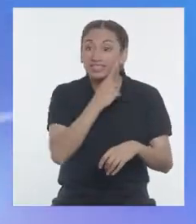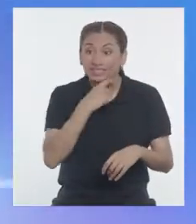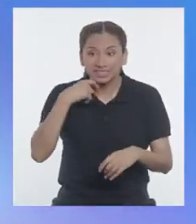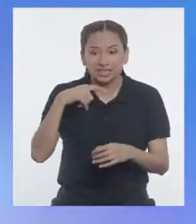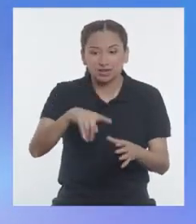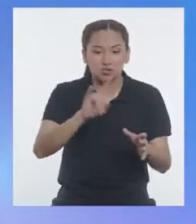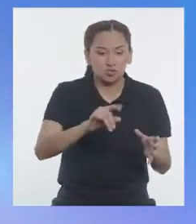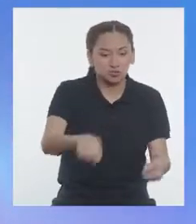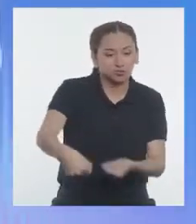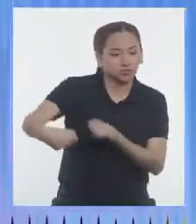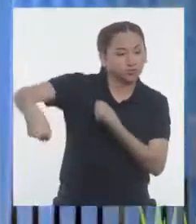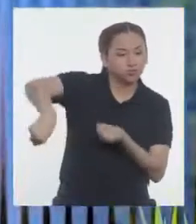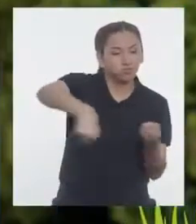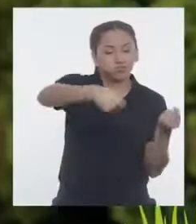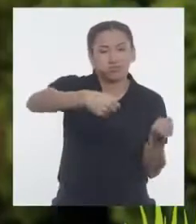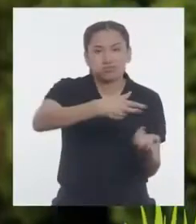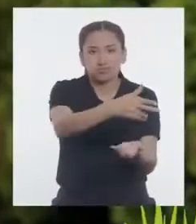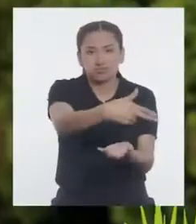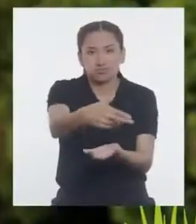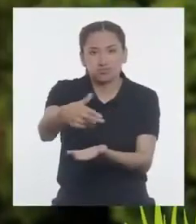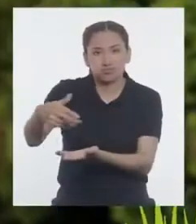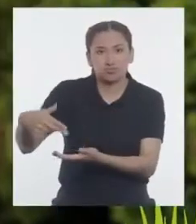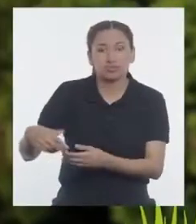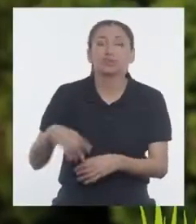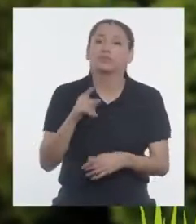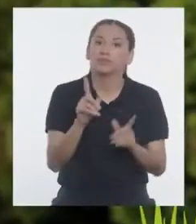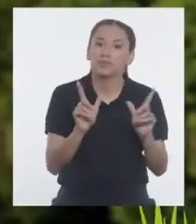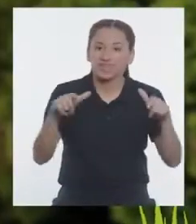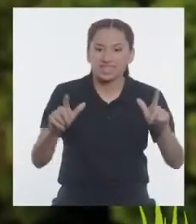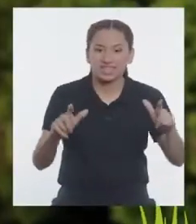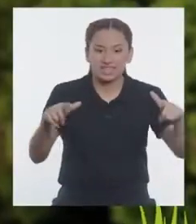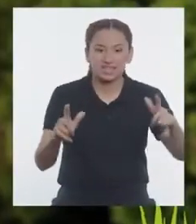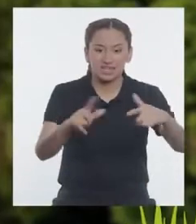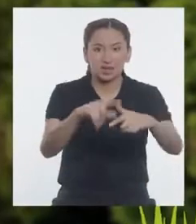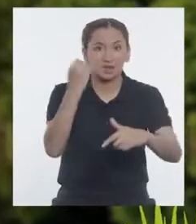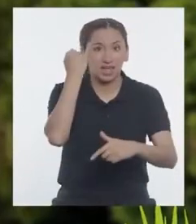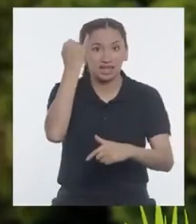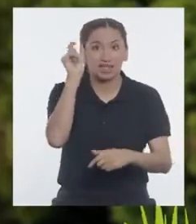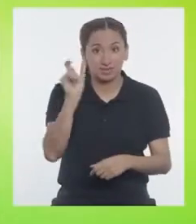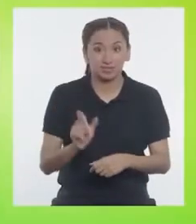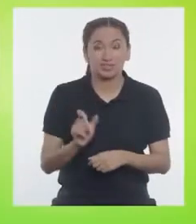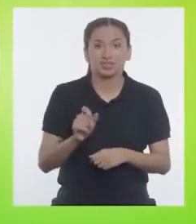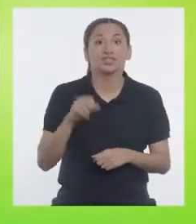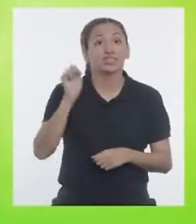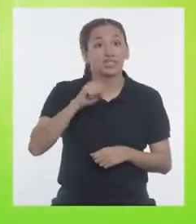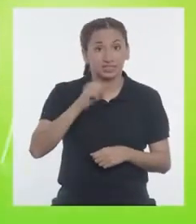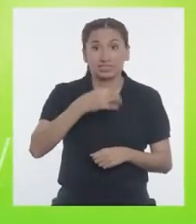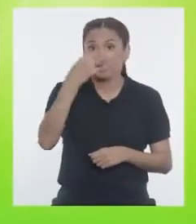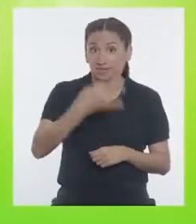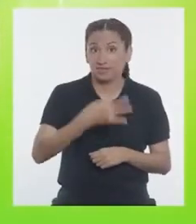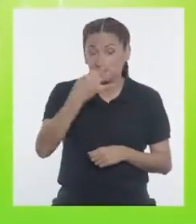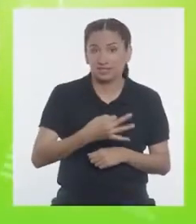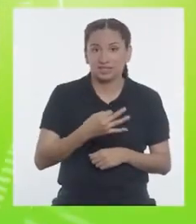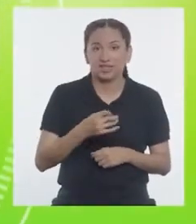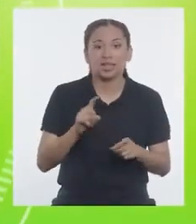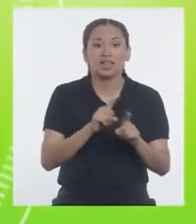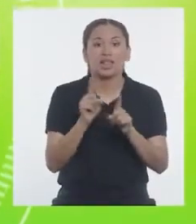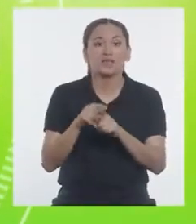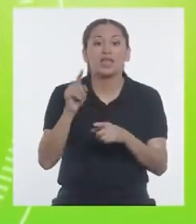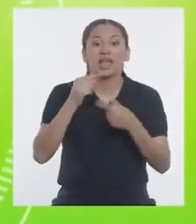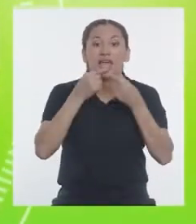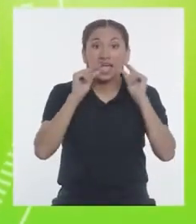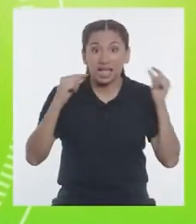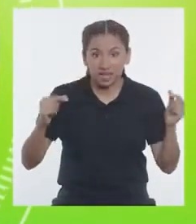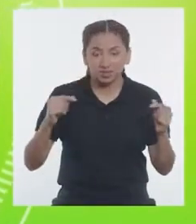¡Qué lindas se ven! ¡Son una especie de lagunas artificiales! Es verdad, cocha es una palabra